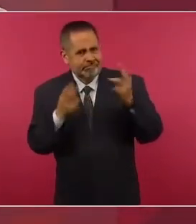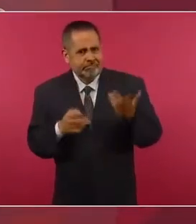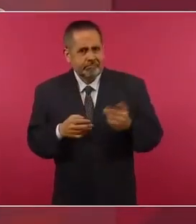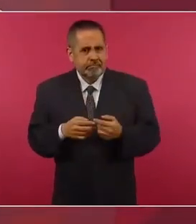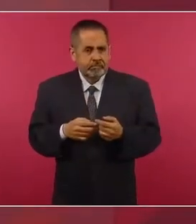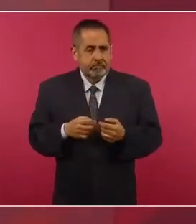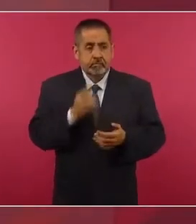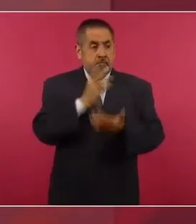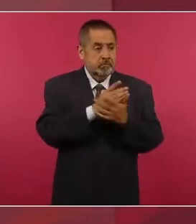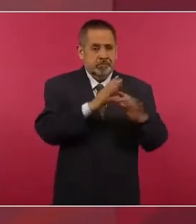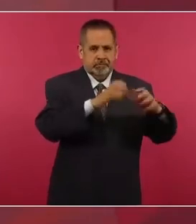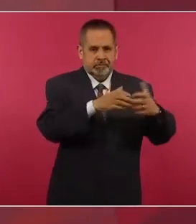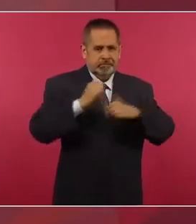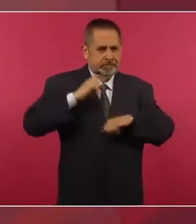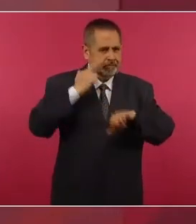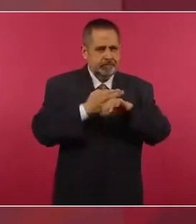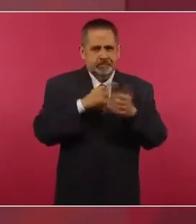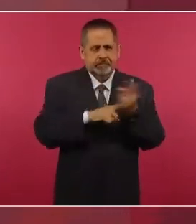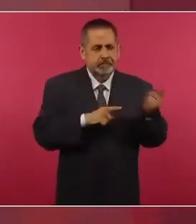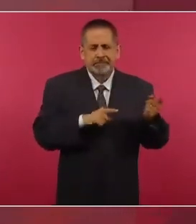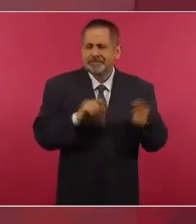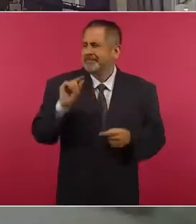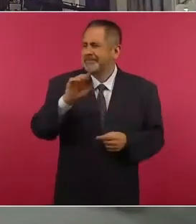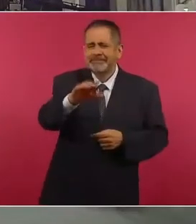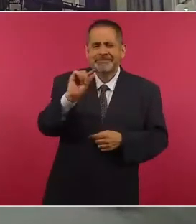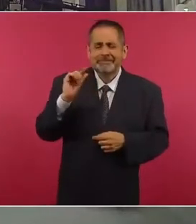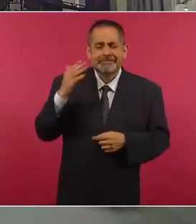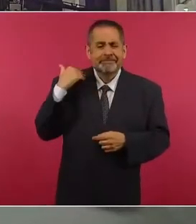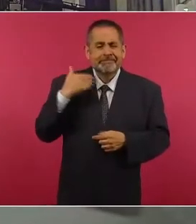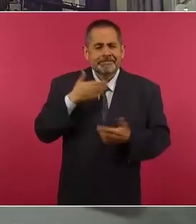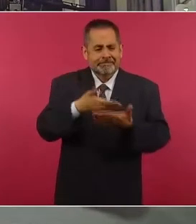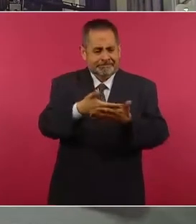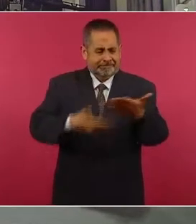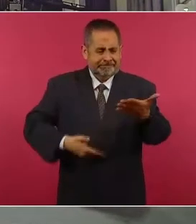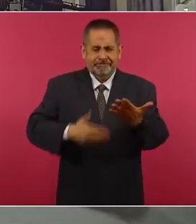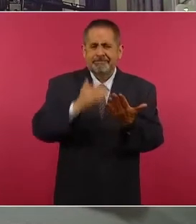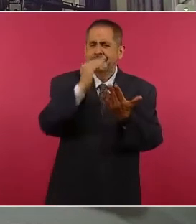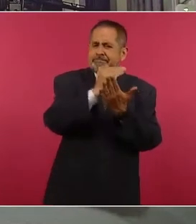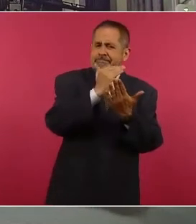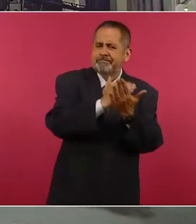agencias. Ahora que nos mandaron el pliego de